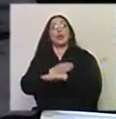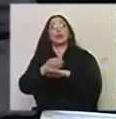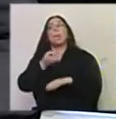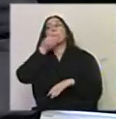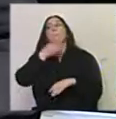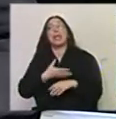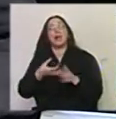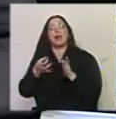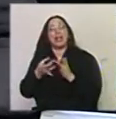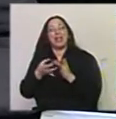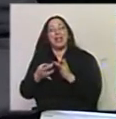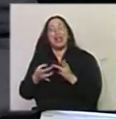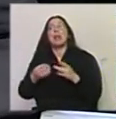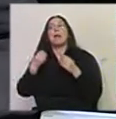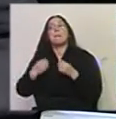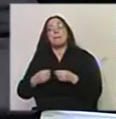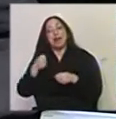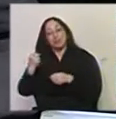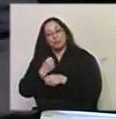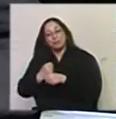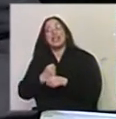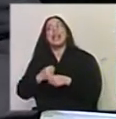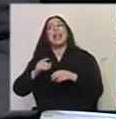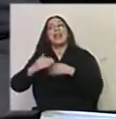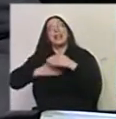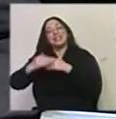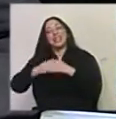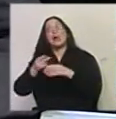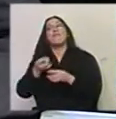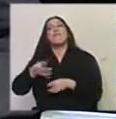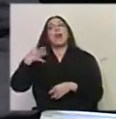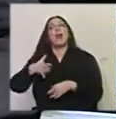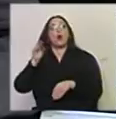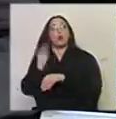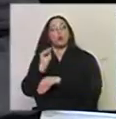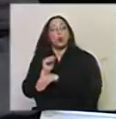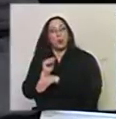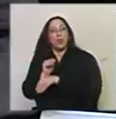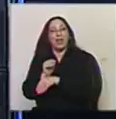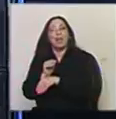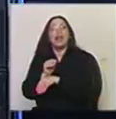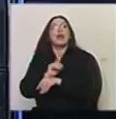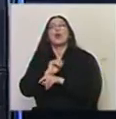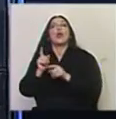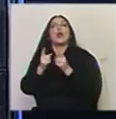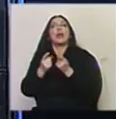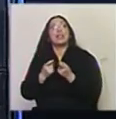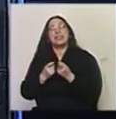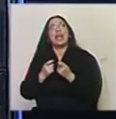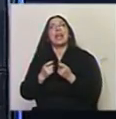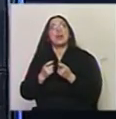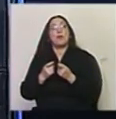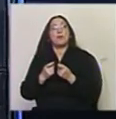condiciones para el ejercicio, para el desarrollo y para la puesta en valor de la cultura. Y no necesariamente, sino lo contrario,